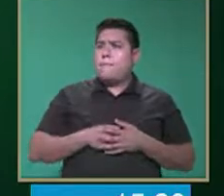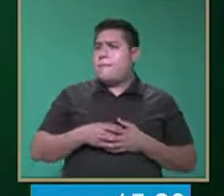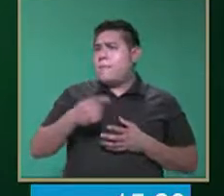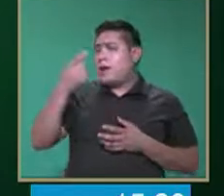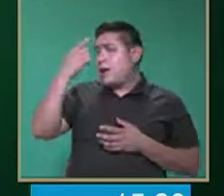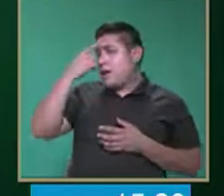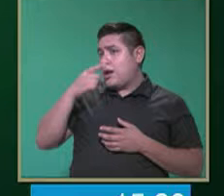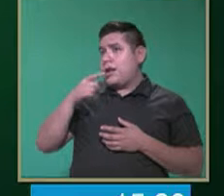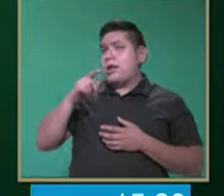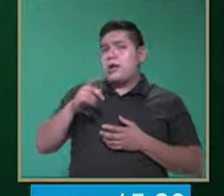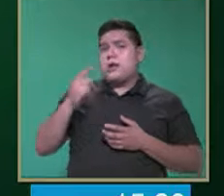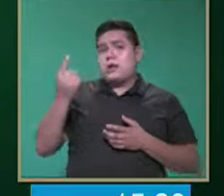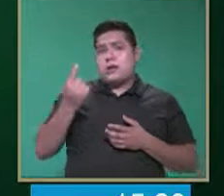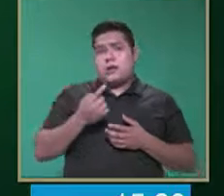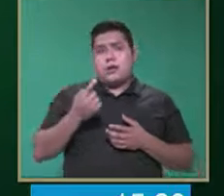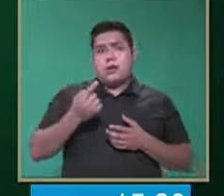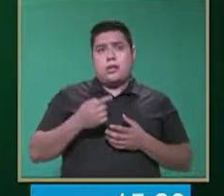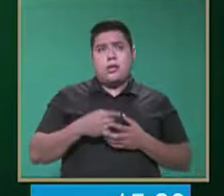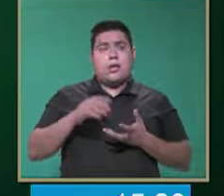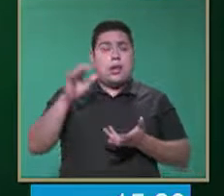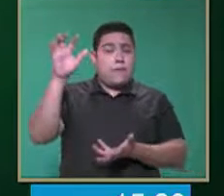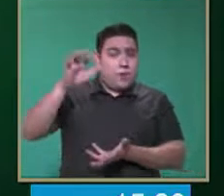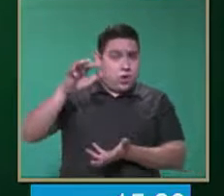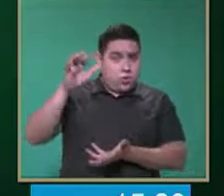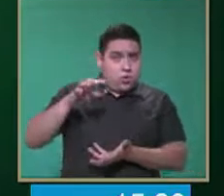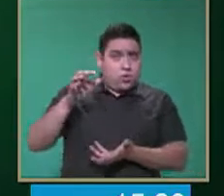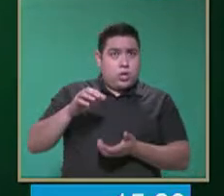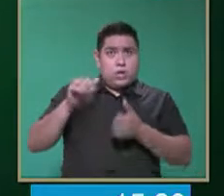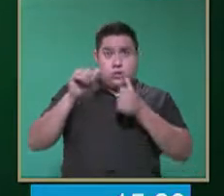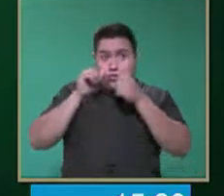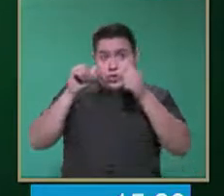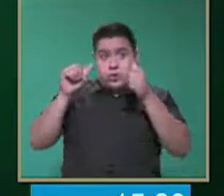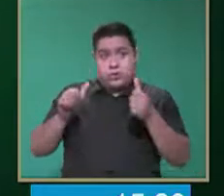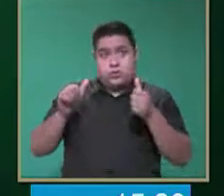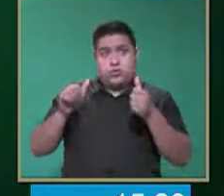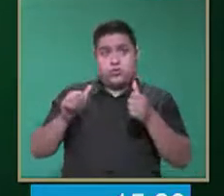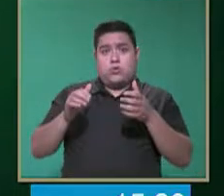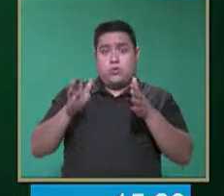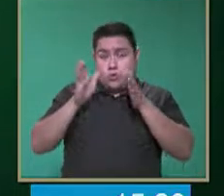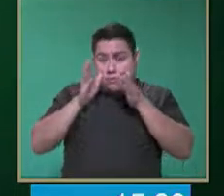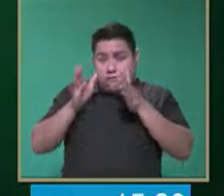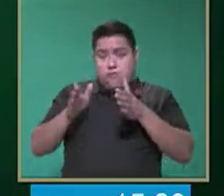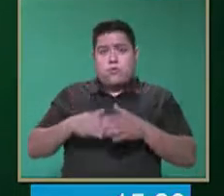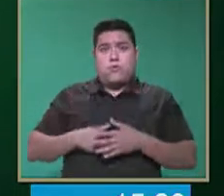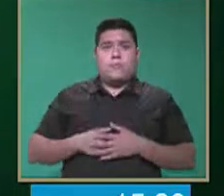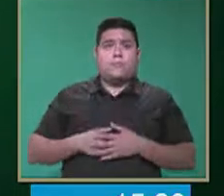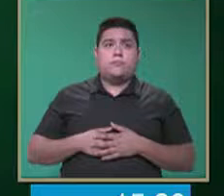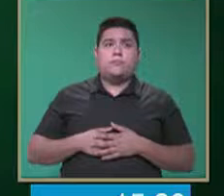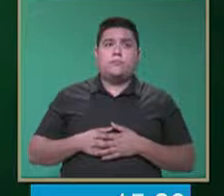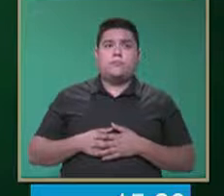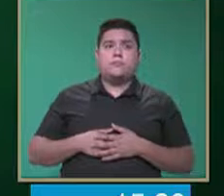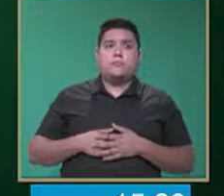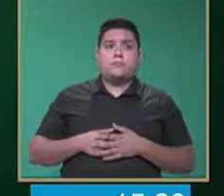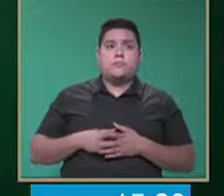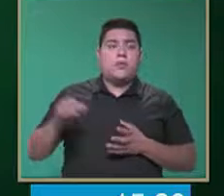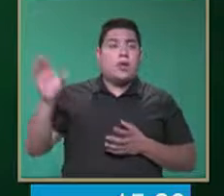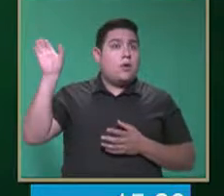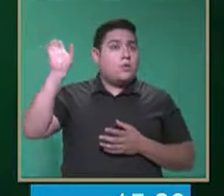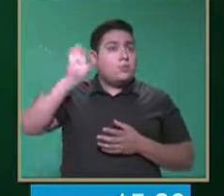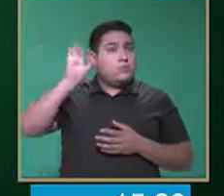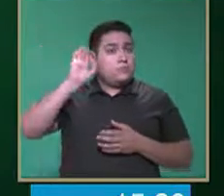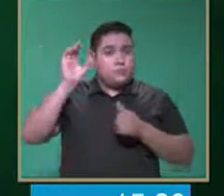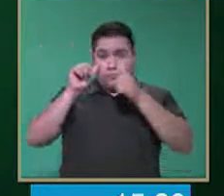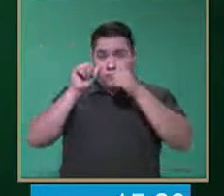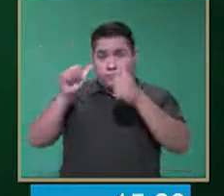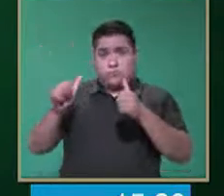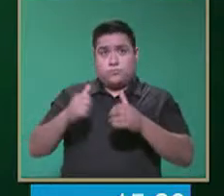pues, tenga una noción, esta es la pelota y su atención esté en ella. En cuanto a la atención auditiva, nosotros